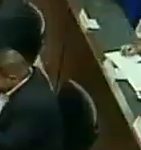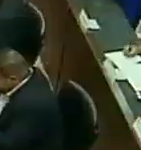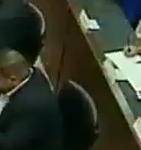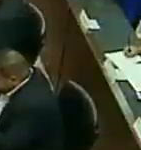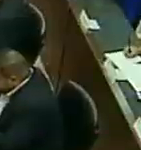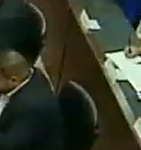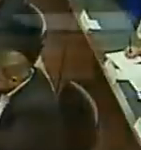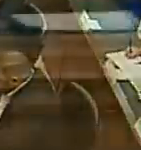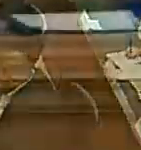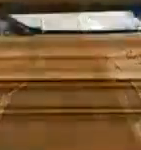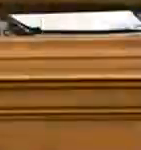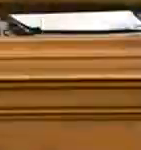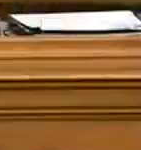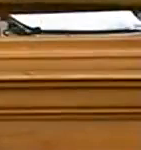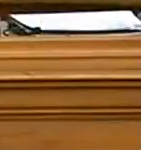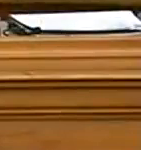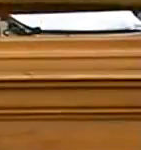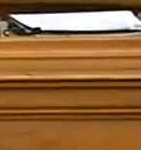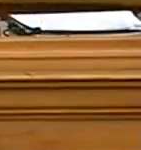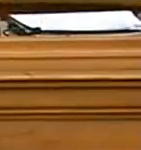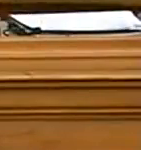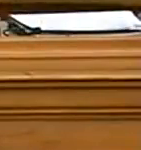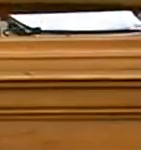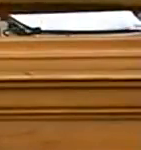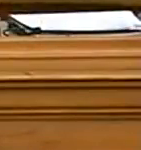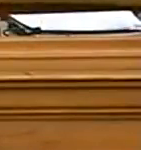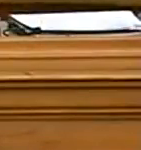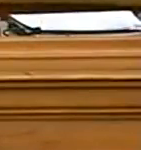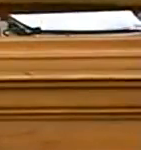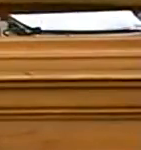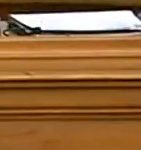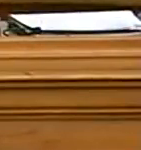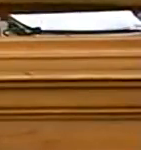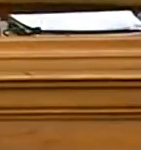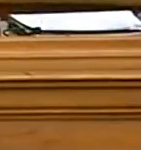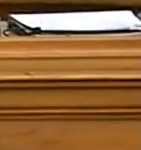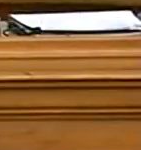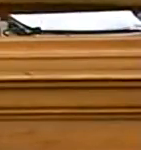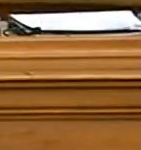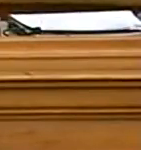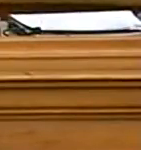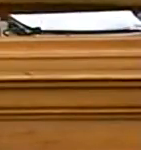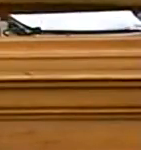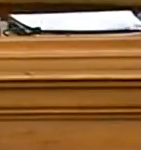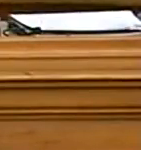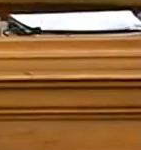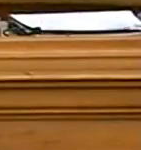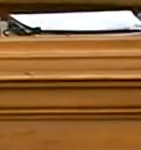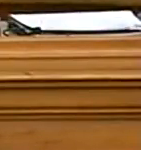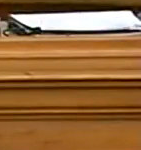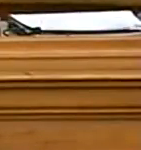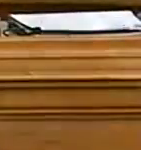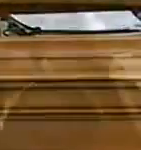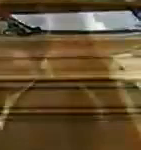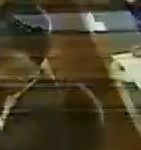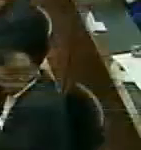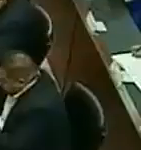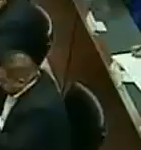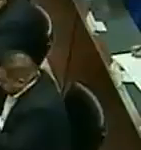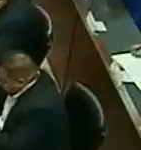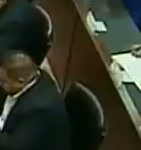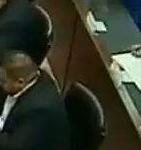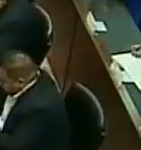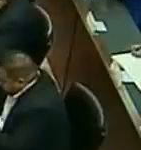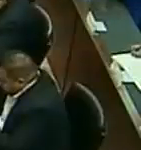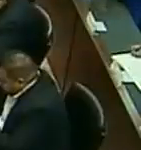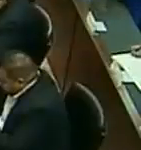muchas gracias diputado voy a dejar en el derecho de palabra el diputado Manuel Hernández micrófono